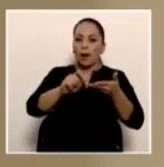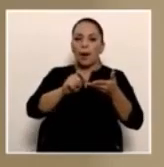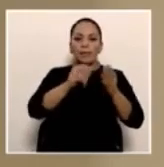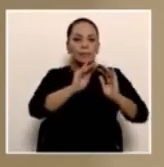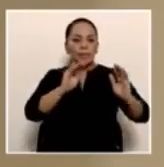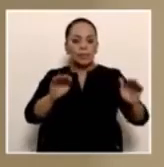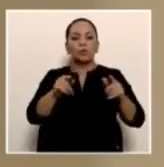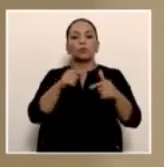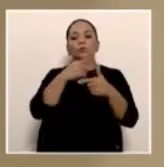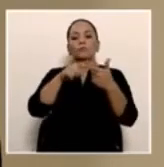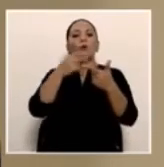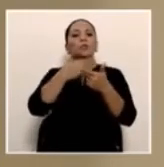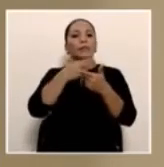ejemplo, y a los hospitales públicos. Gracias.